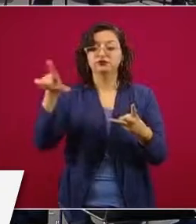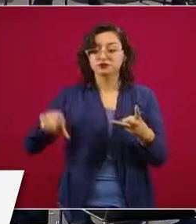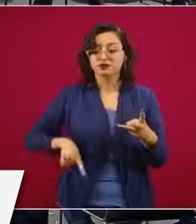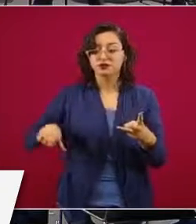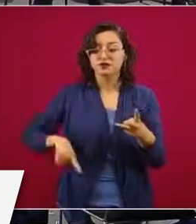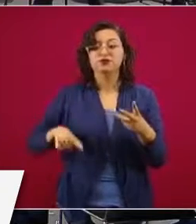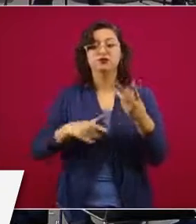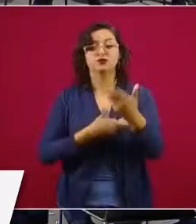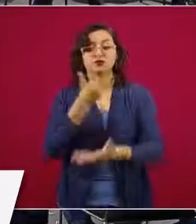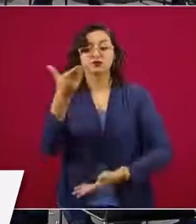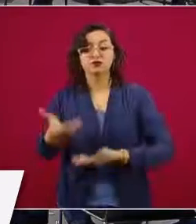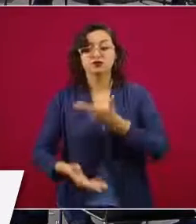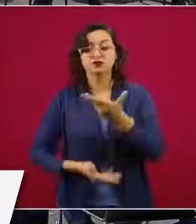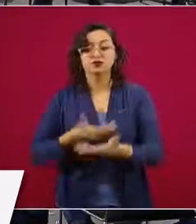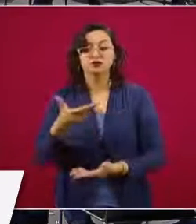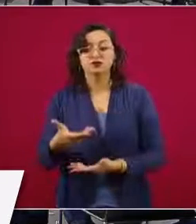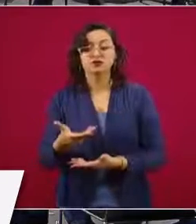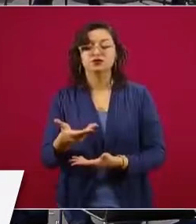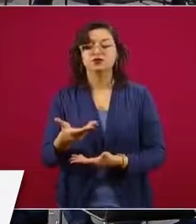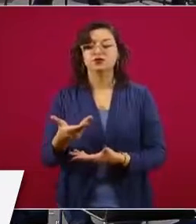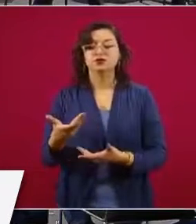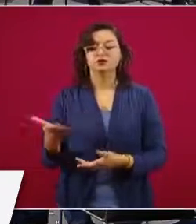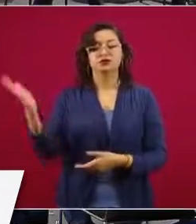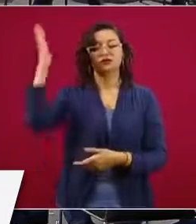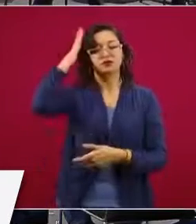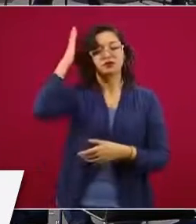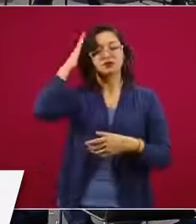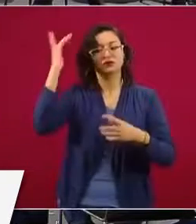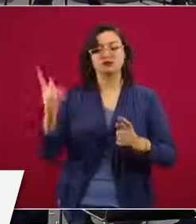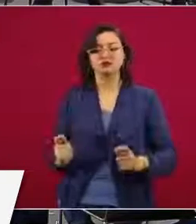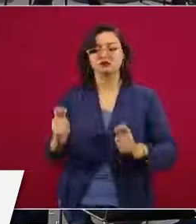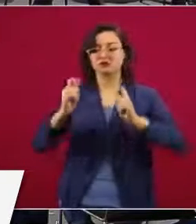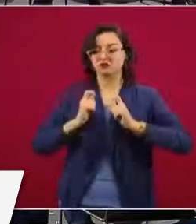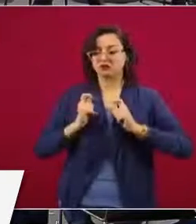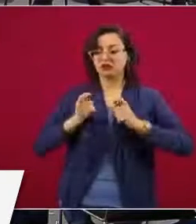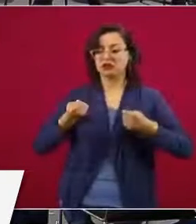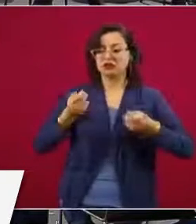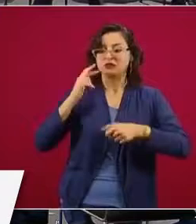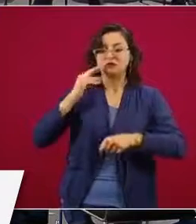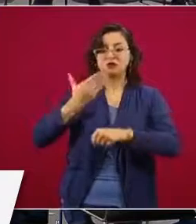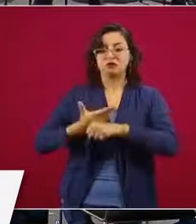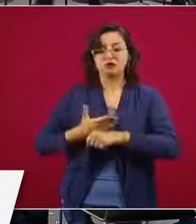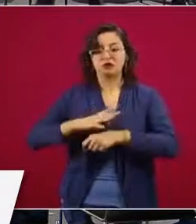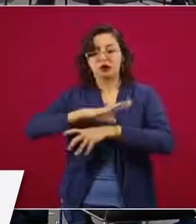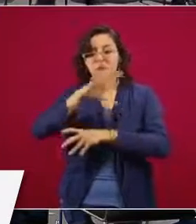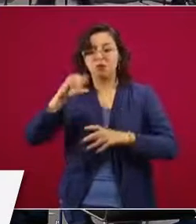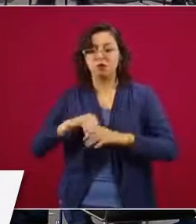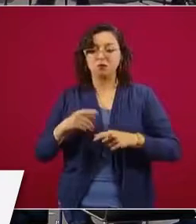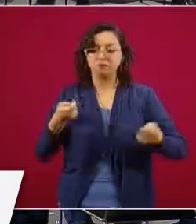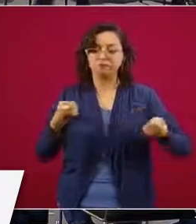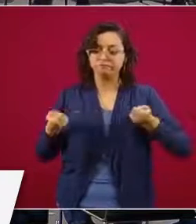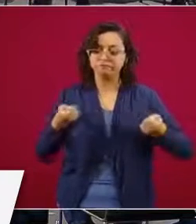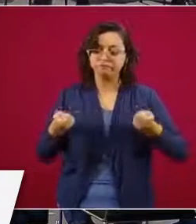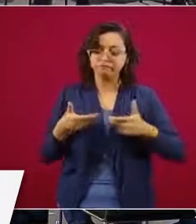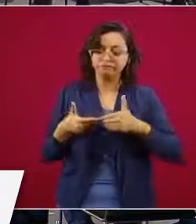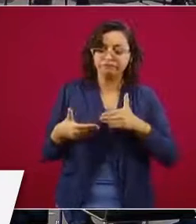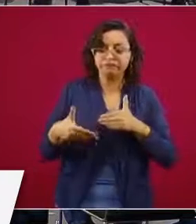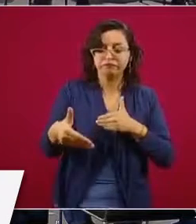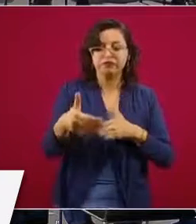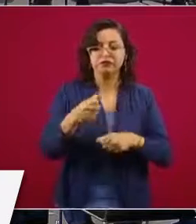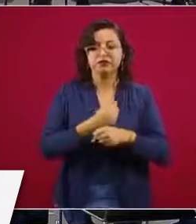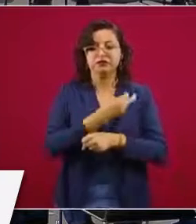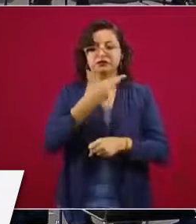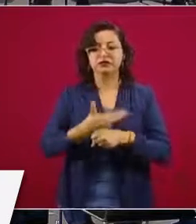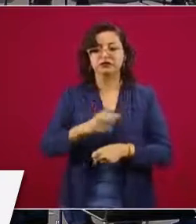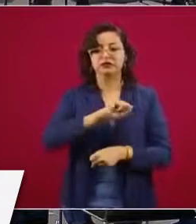públicos que están conduciendo toda esta estrategia, de la Secretaría de